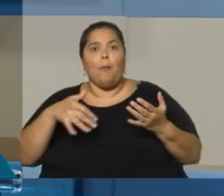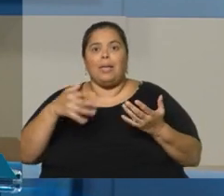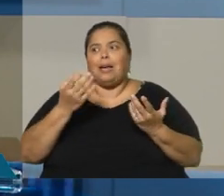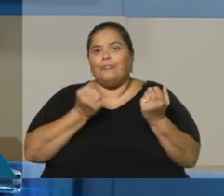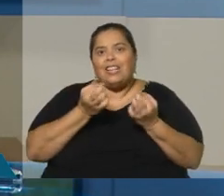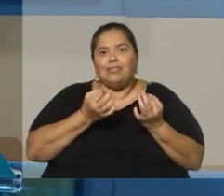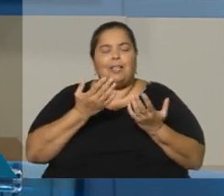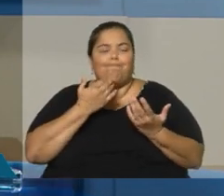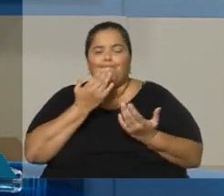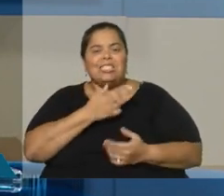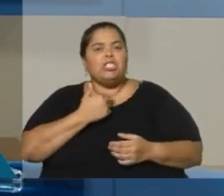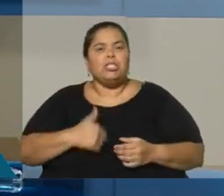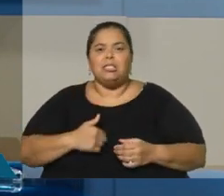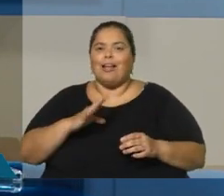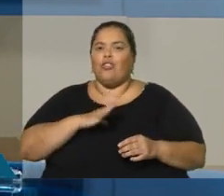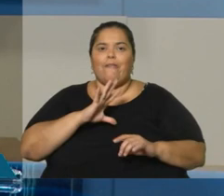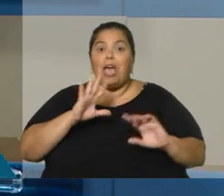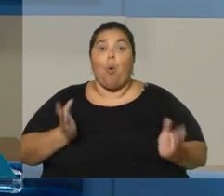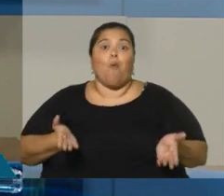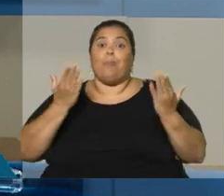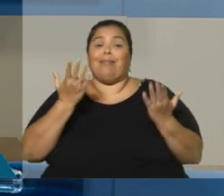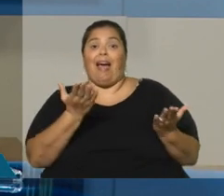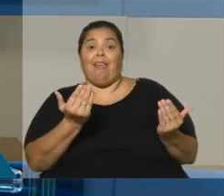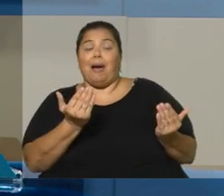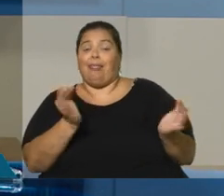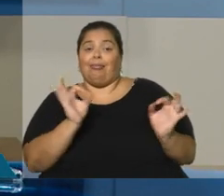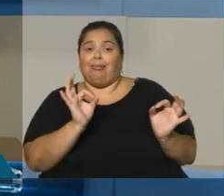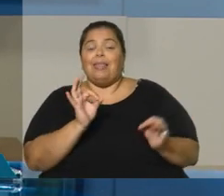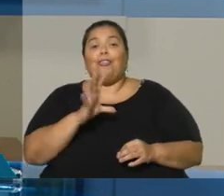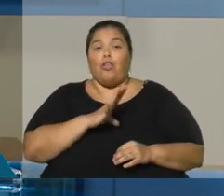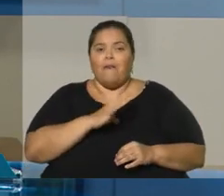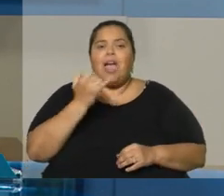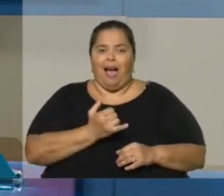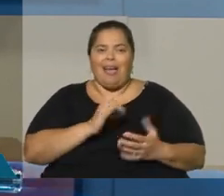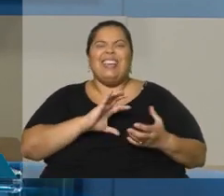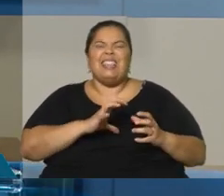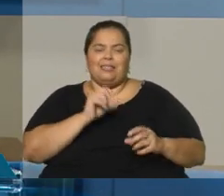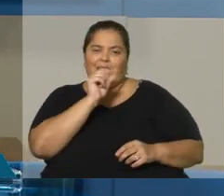todavía no levanta y no incrementa su demanda, con rastros aún de crisis COVID.